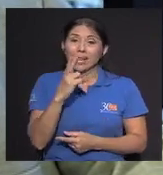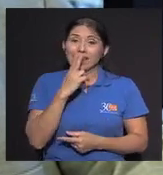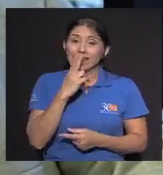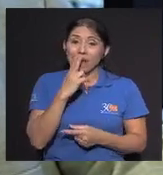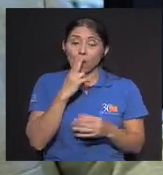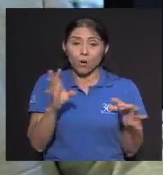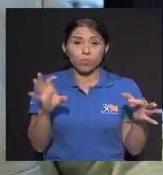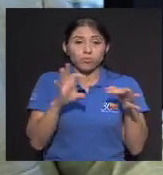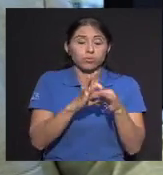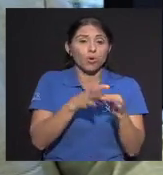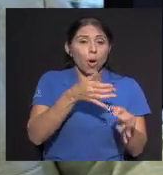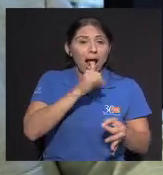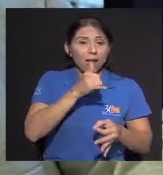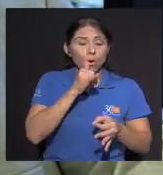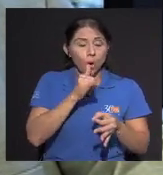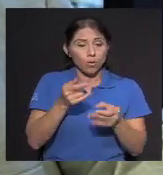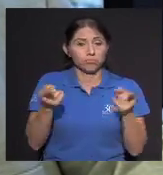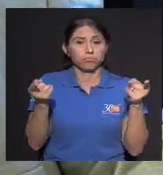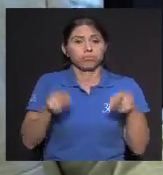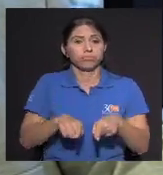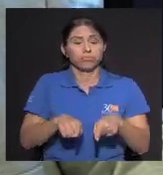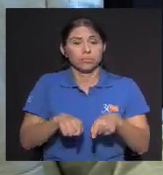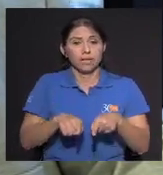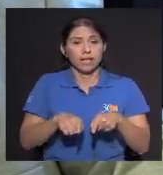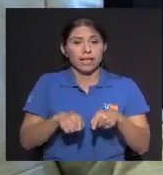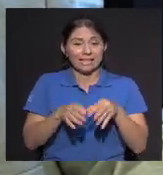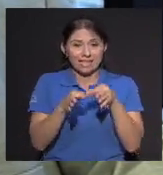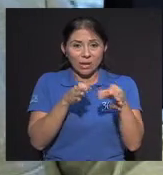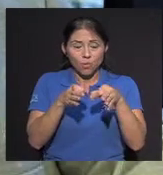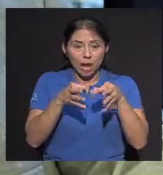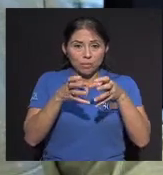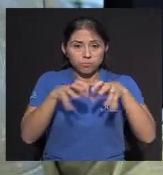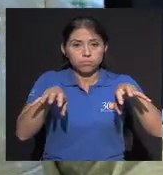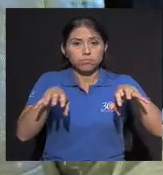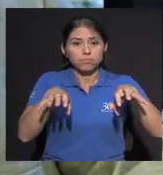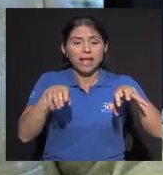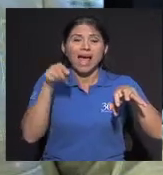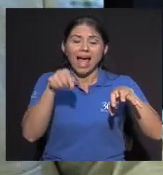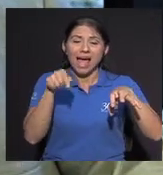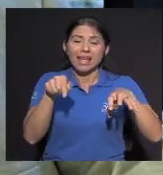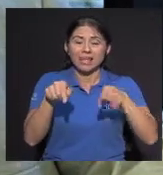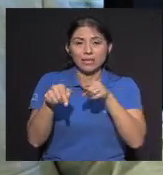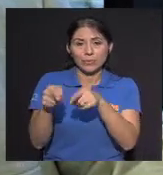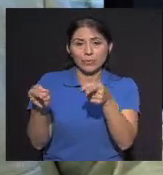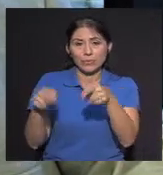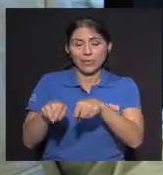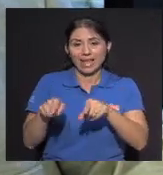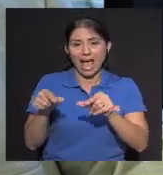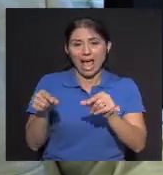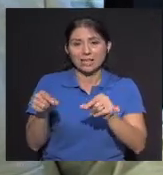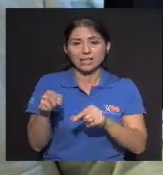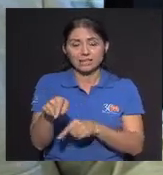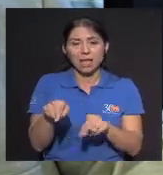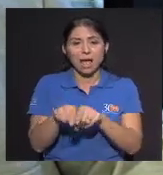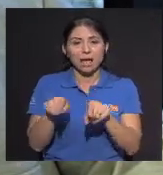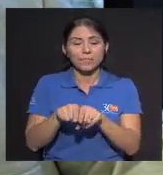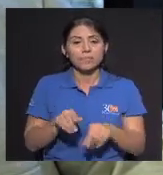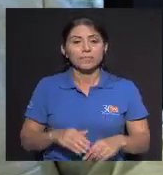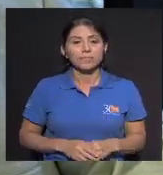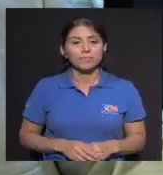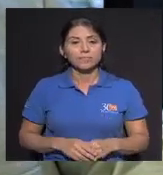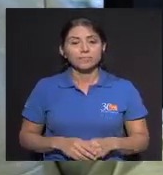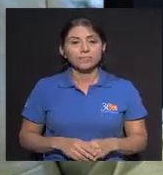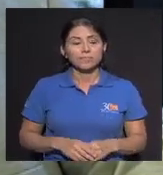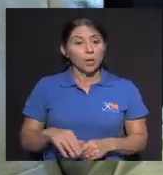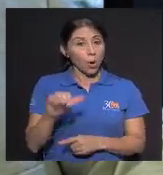el tabaco Potenciados con el alcohol Van a producir la ruptura celular Y nos van a dar cáncer a ese nivel